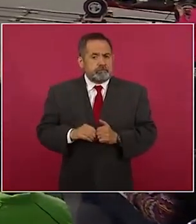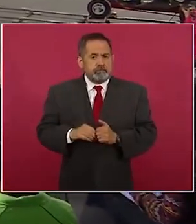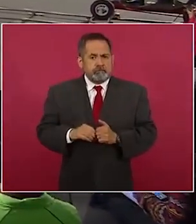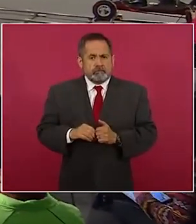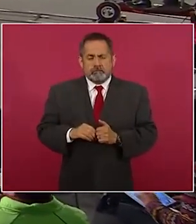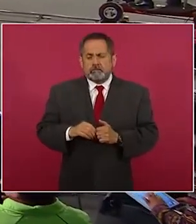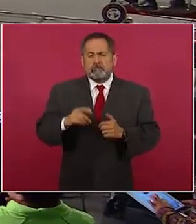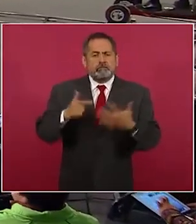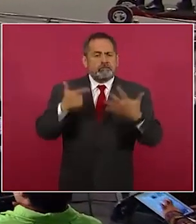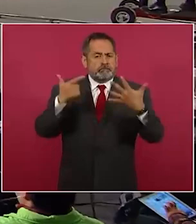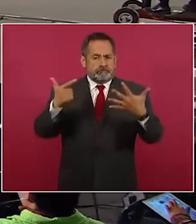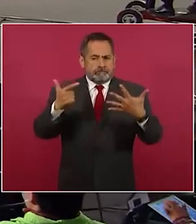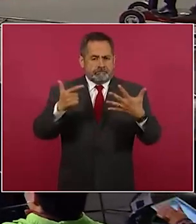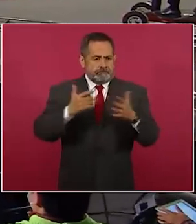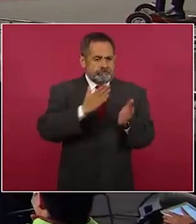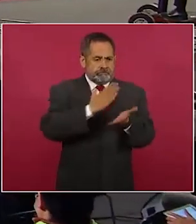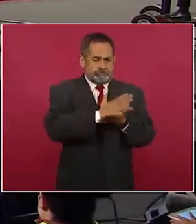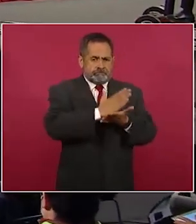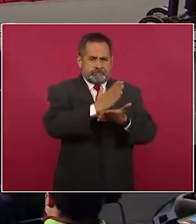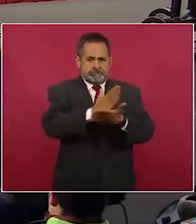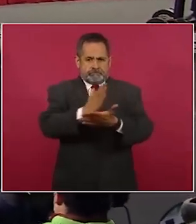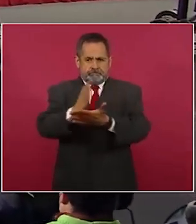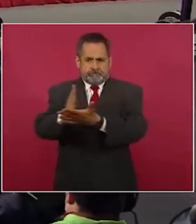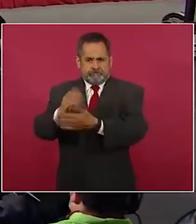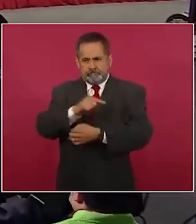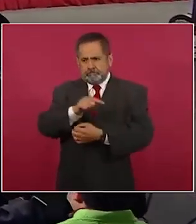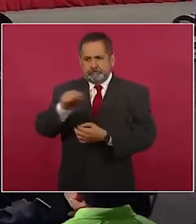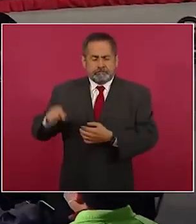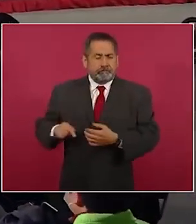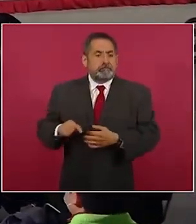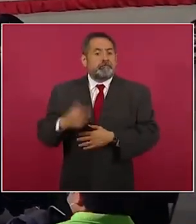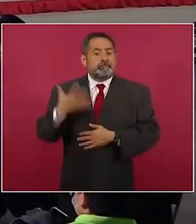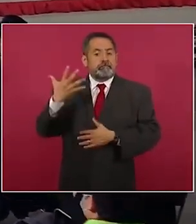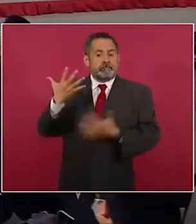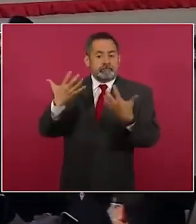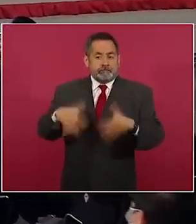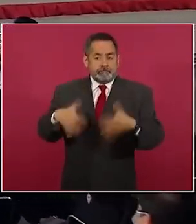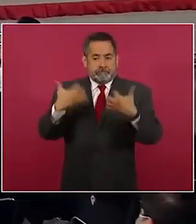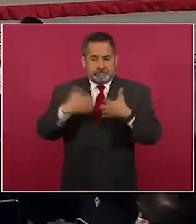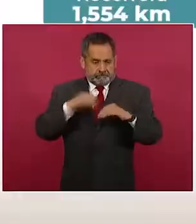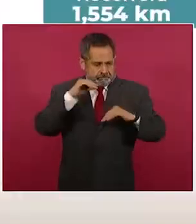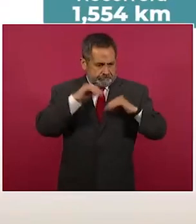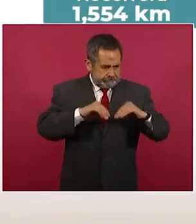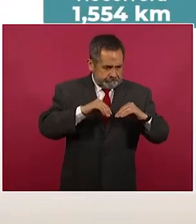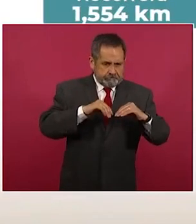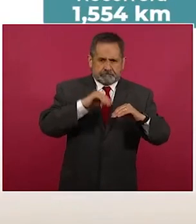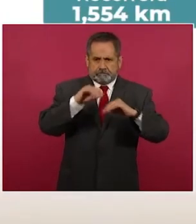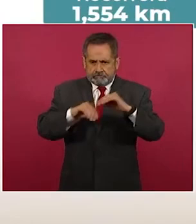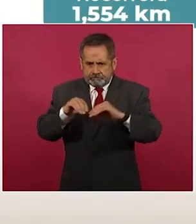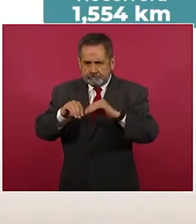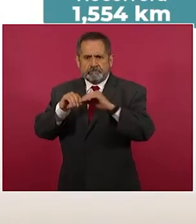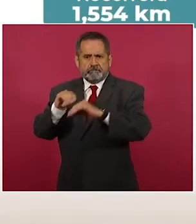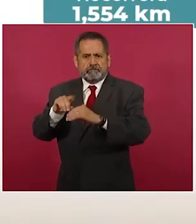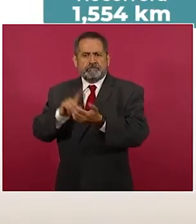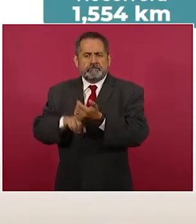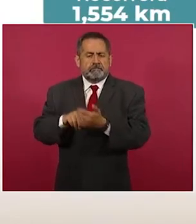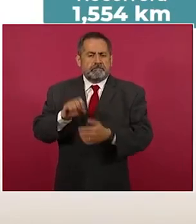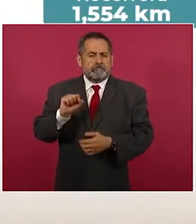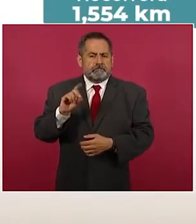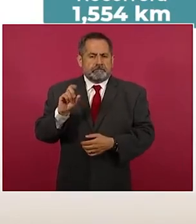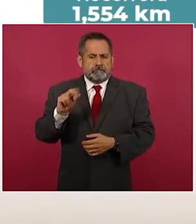divididas en siete tramos en los que trabajan cinco consorcios, así como la Secretaría de la Defensa Nacional.